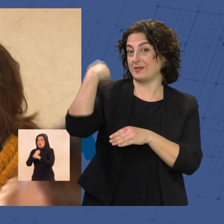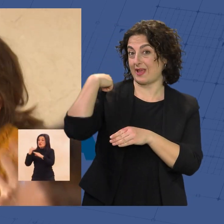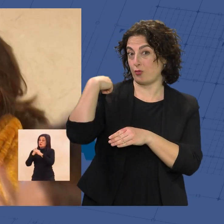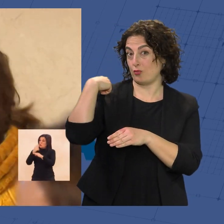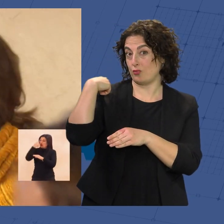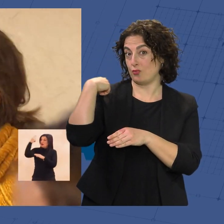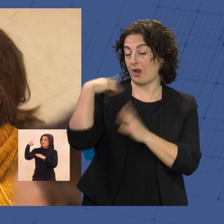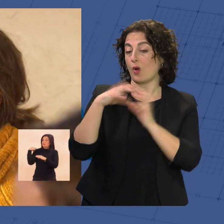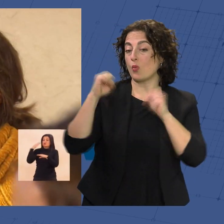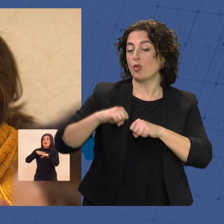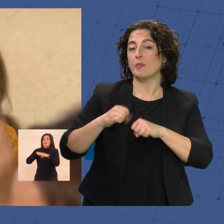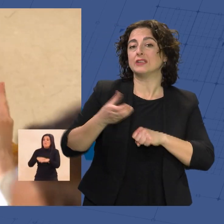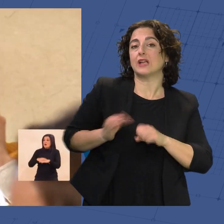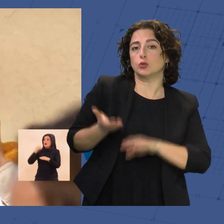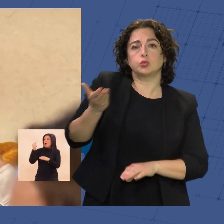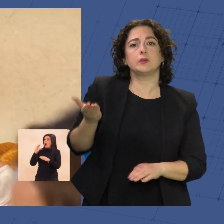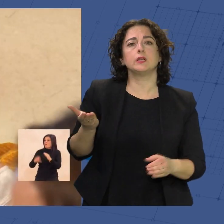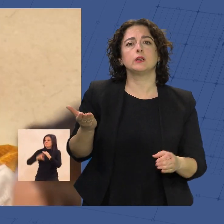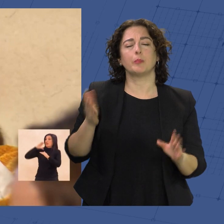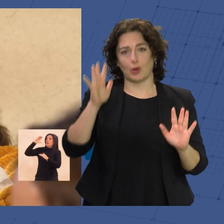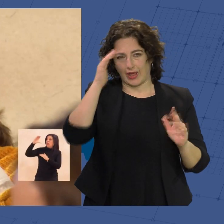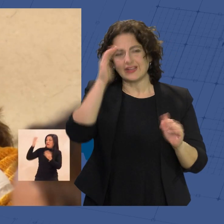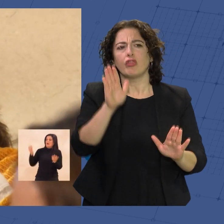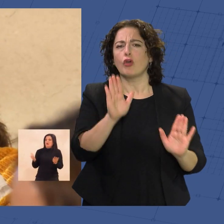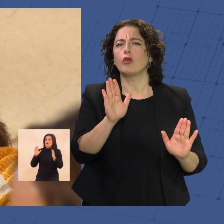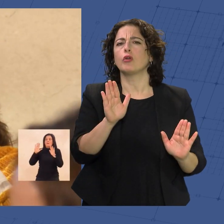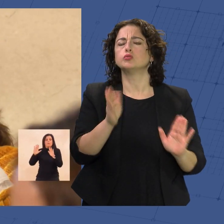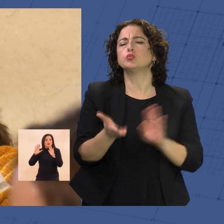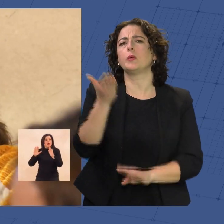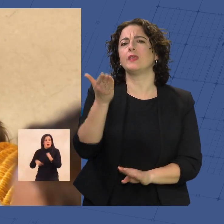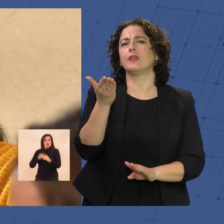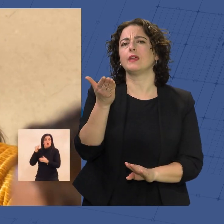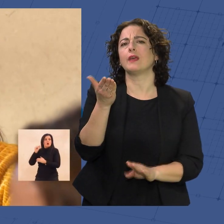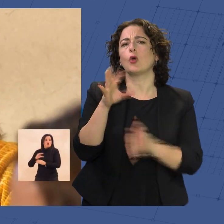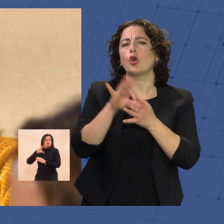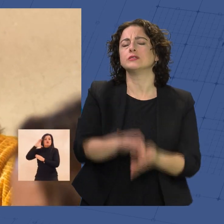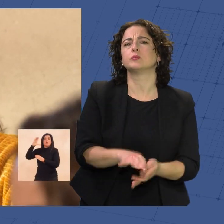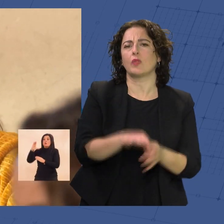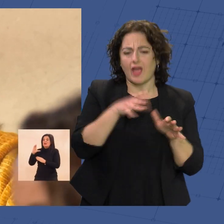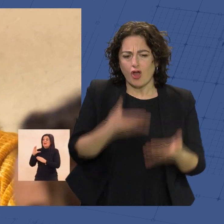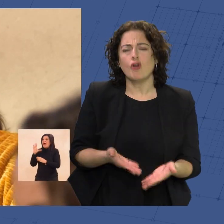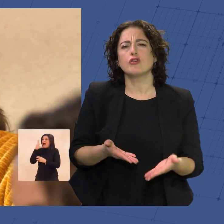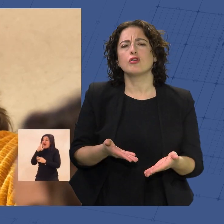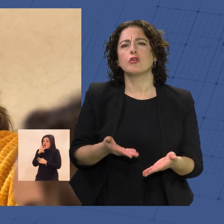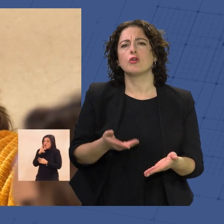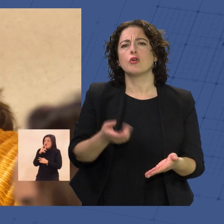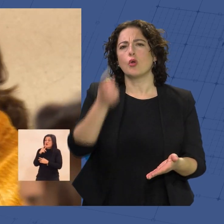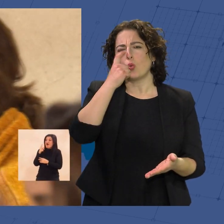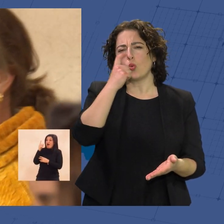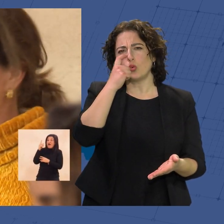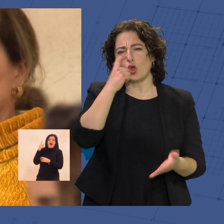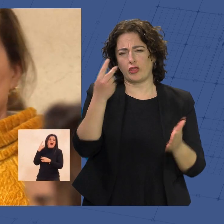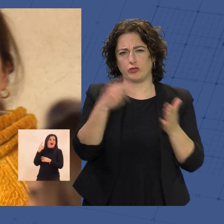para unas subidas salariales. Pero atención, la subida corresponde ahora, a junio de 2023.